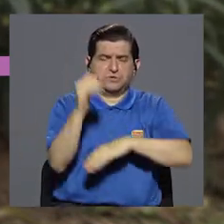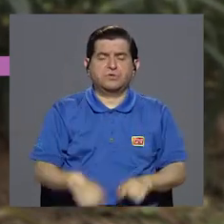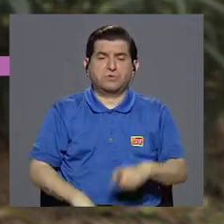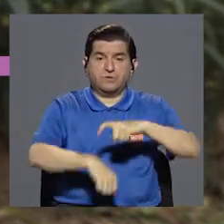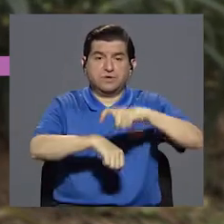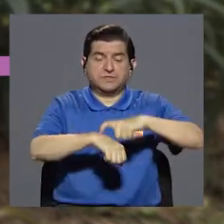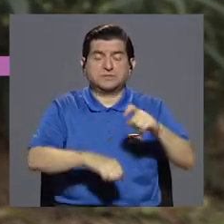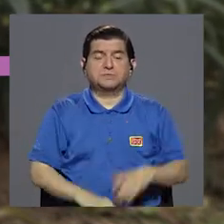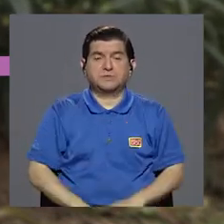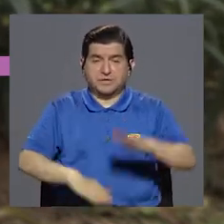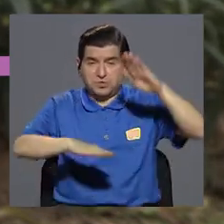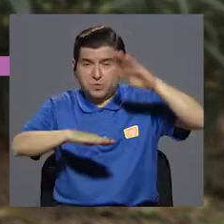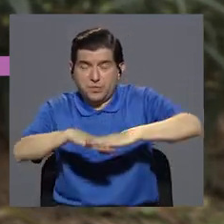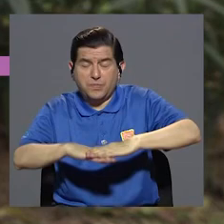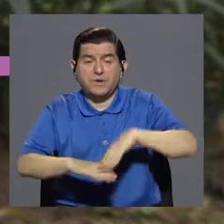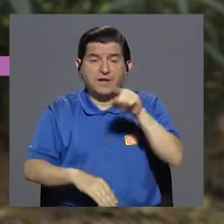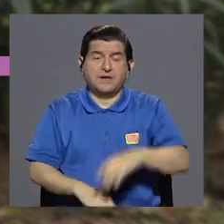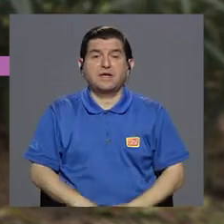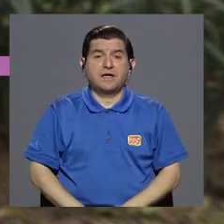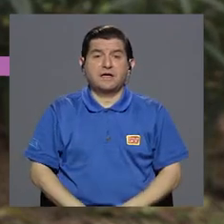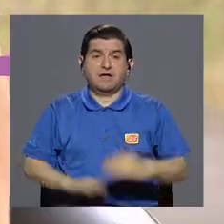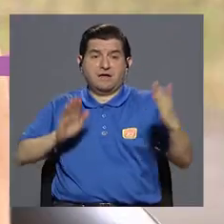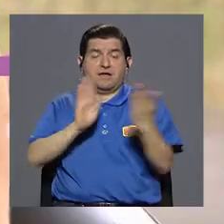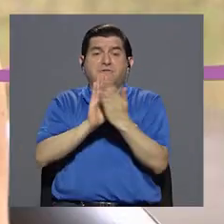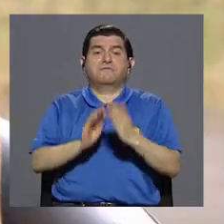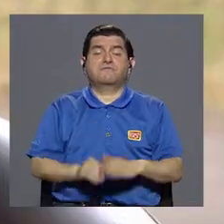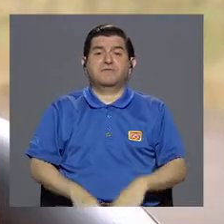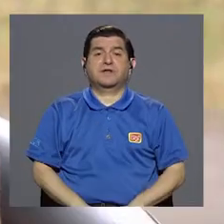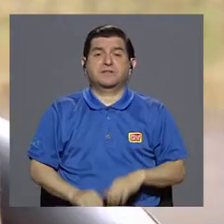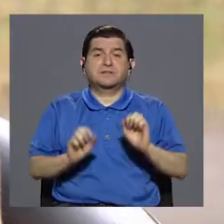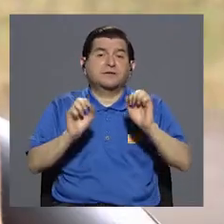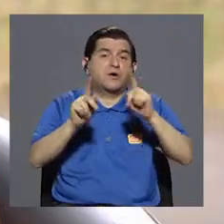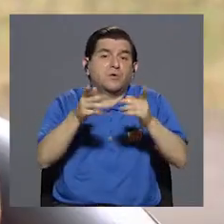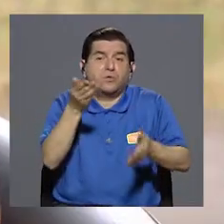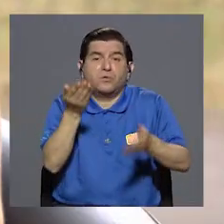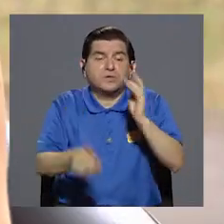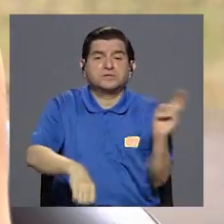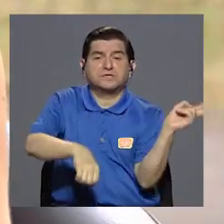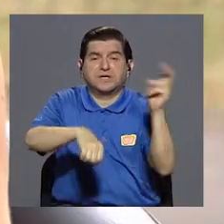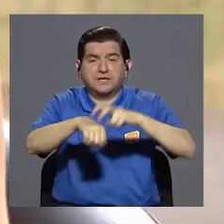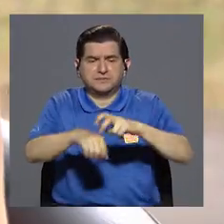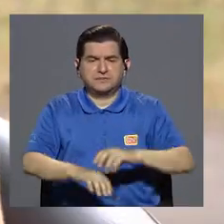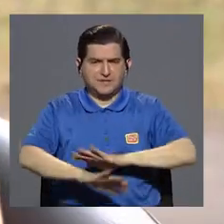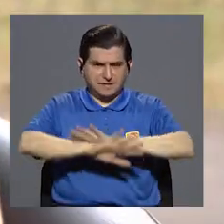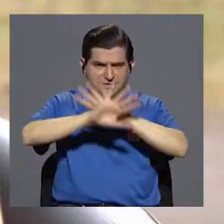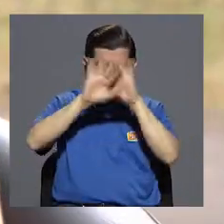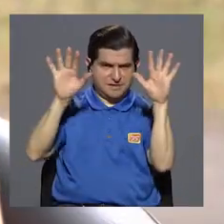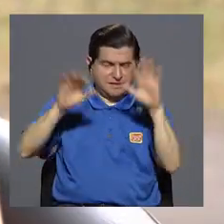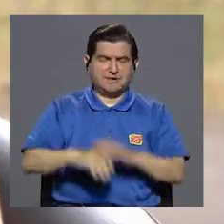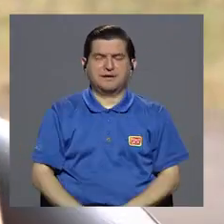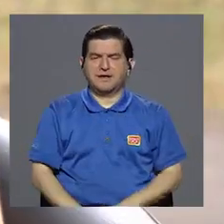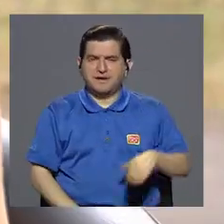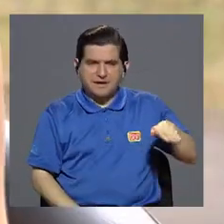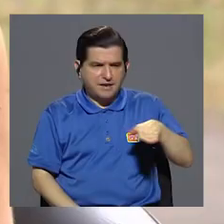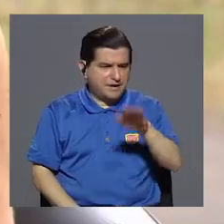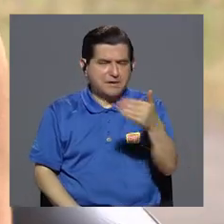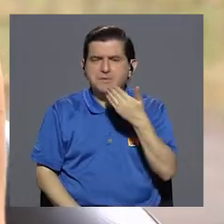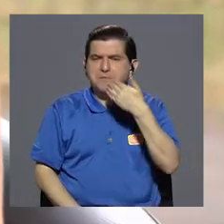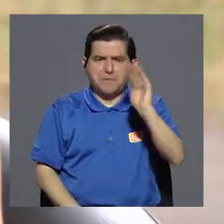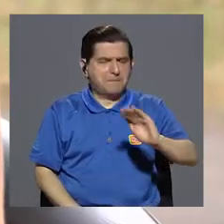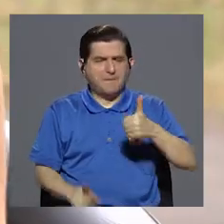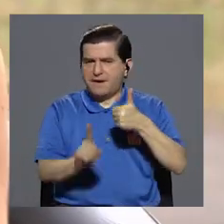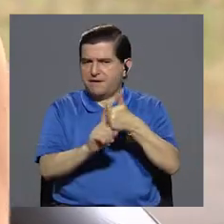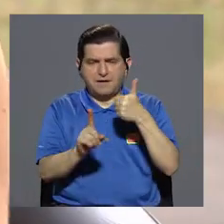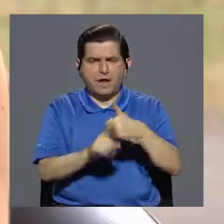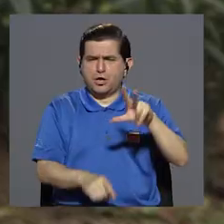entonces, en ese momento, se expone a la mordedura. Si le hago la pregunta, tal vez como para dejar un poquito claro que no es que la serpiente es mala por sí